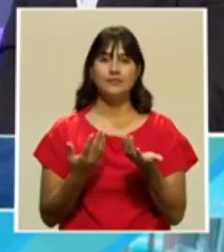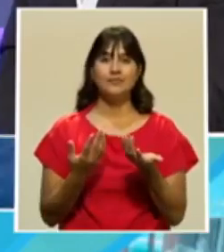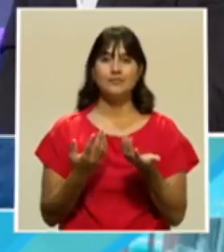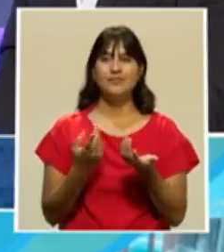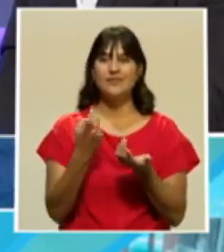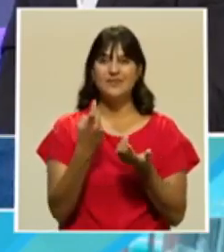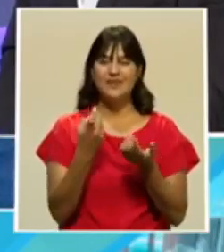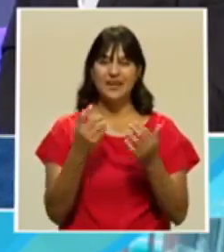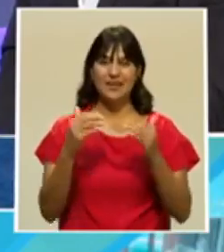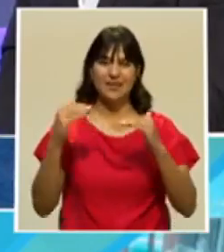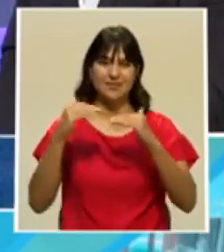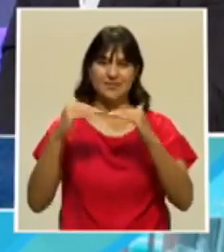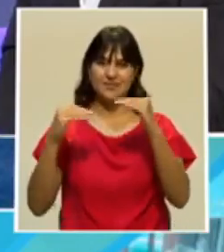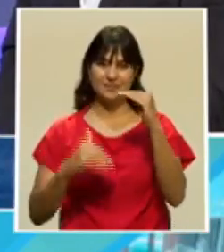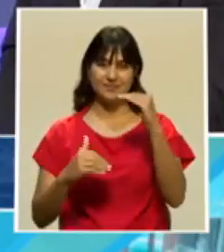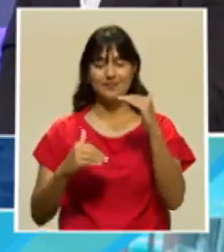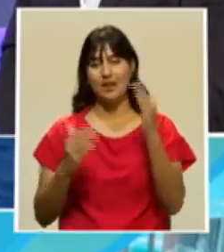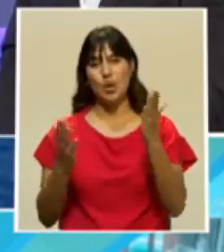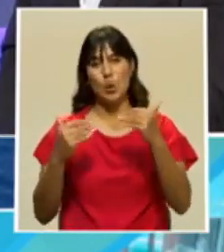es un negocio,